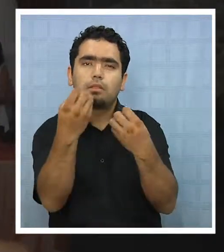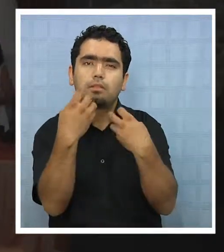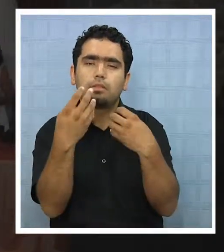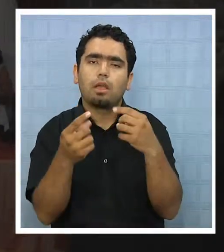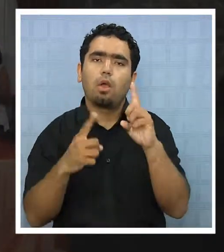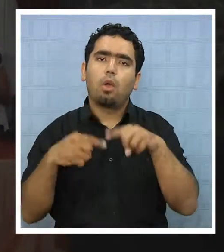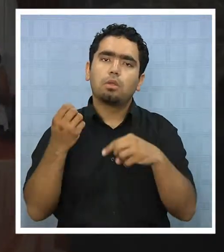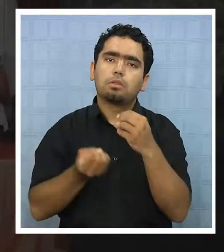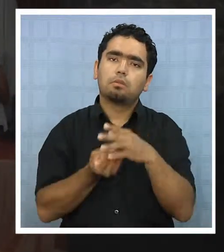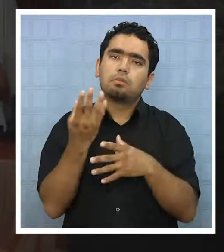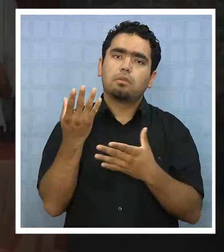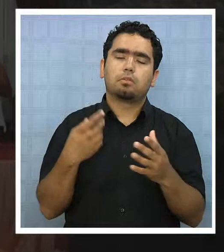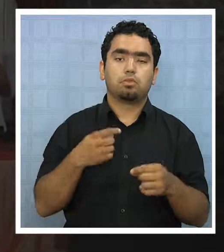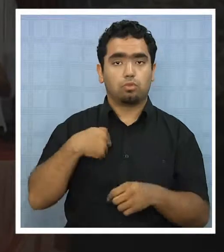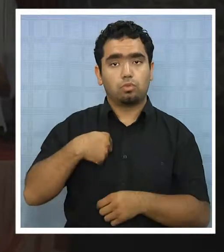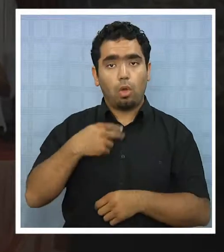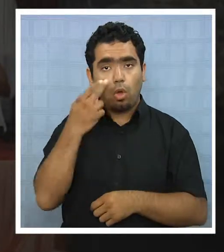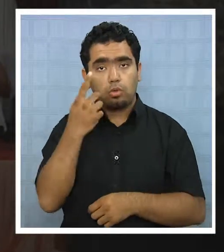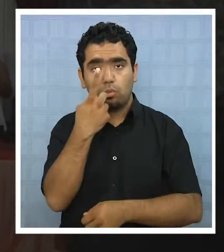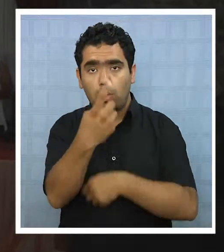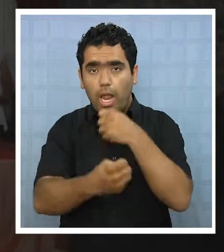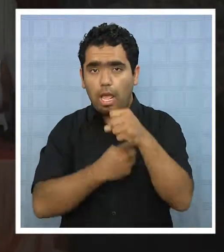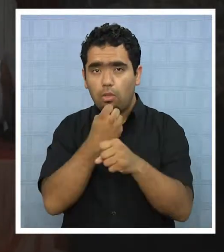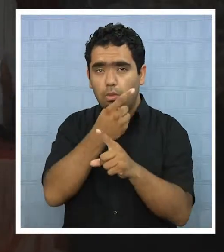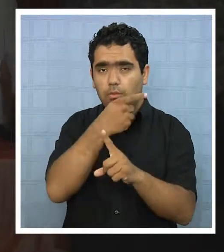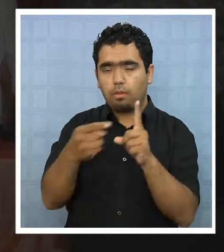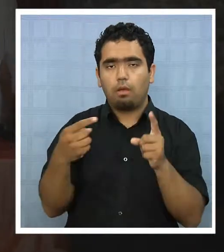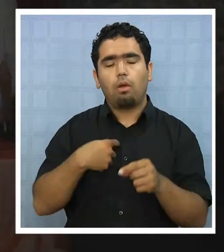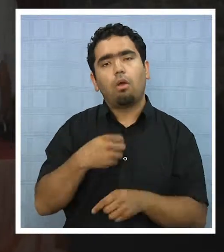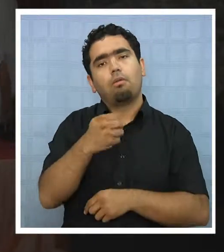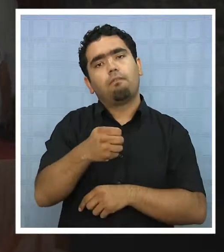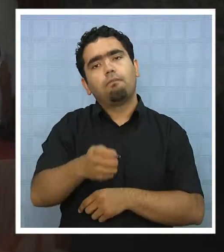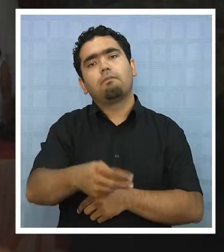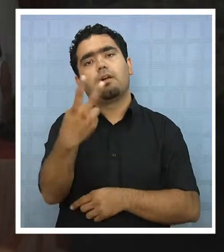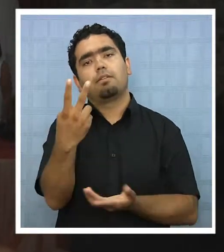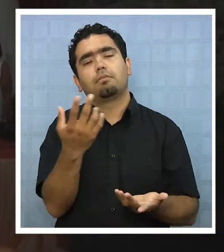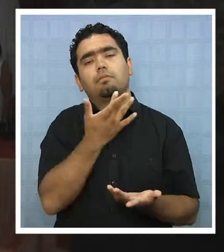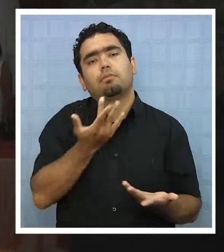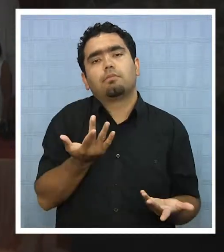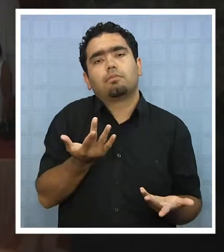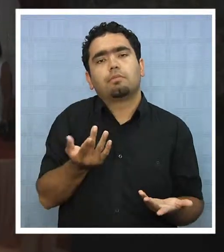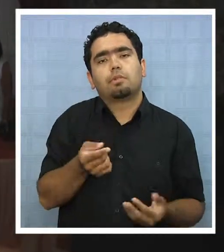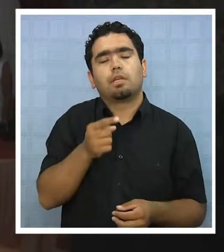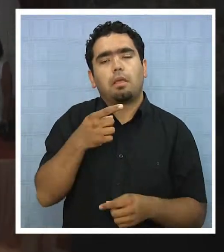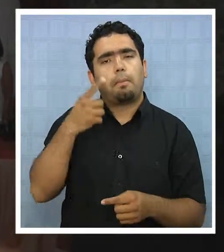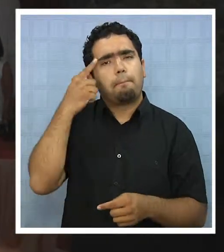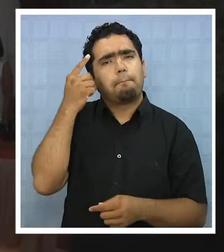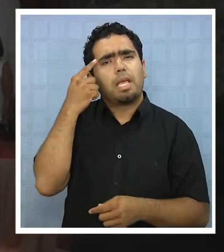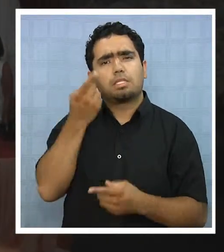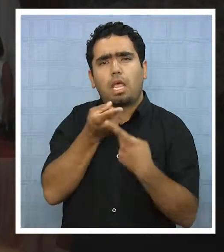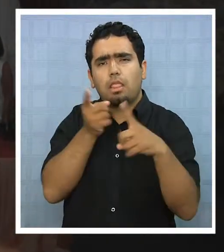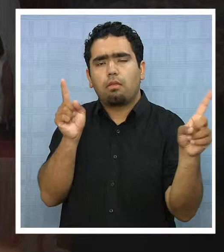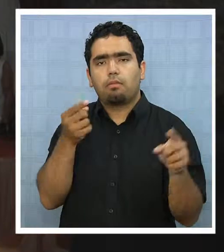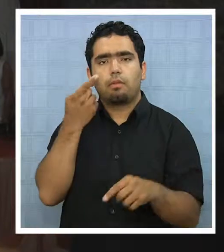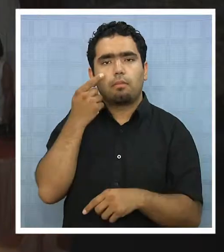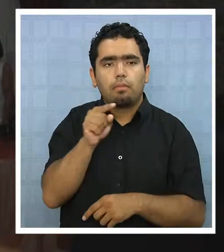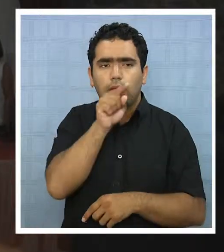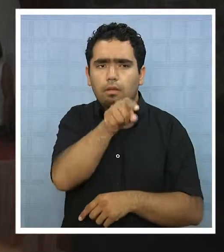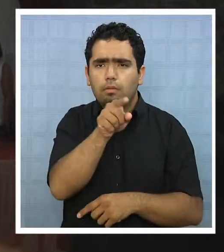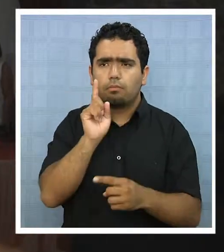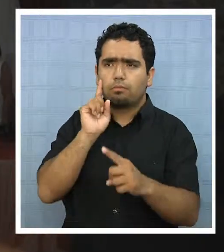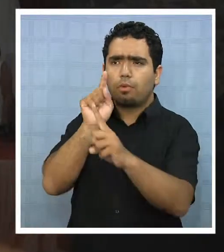La verdad que yo lo conocí durante un año y medio, pero aprendí a valorarlo porque a pesar de que podemos pensar muy distinto, el fin